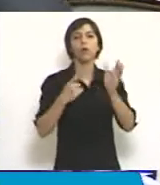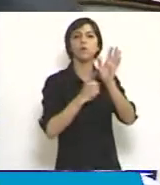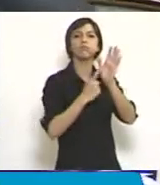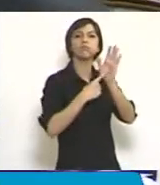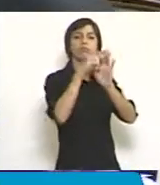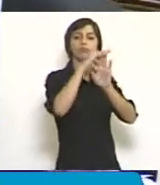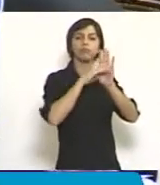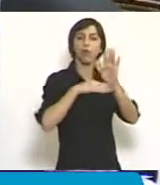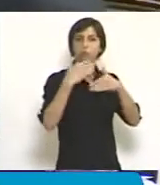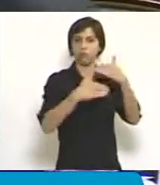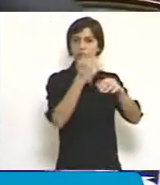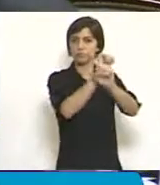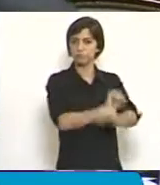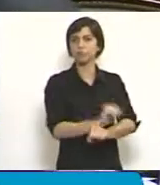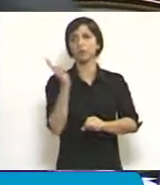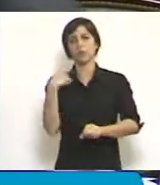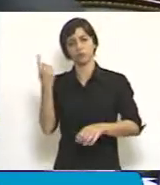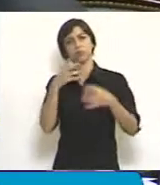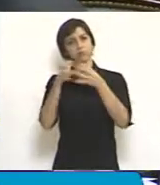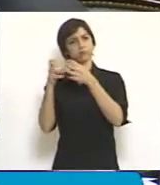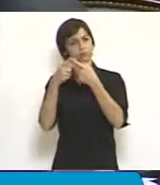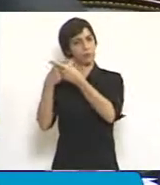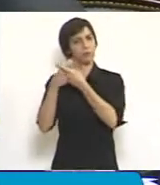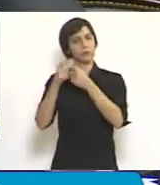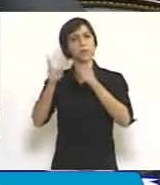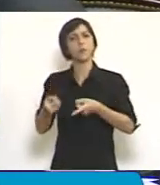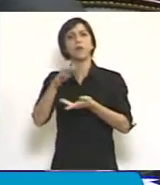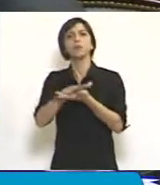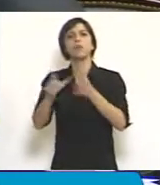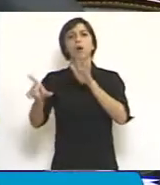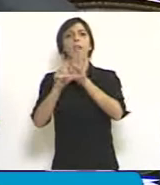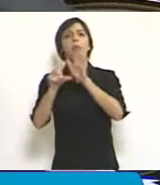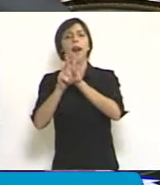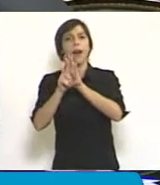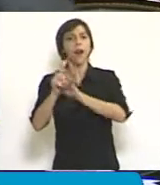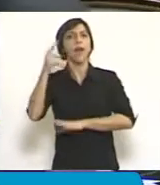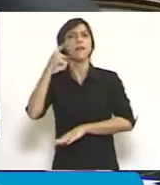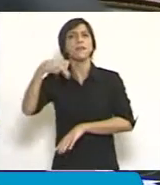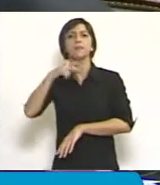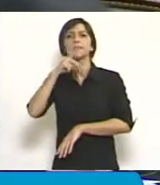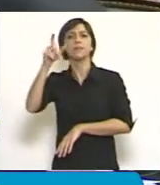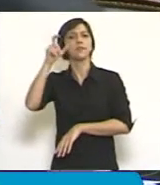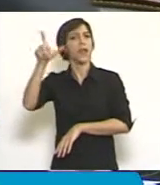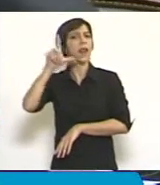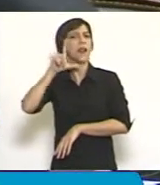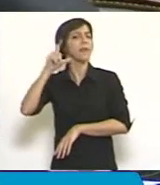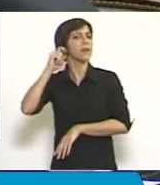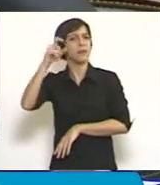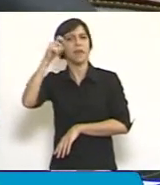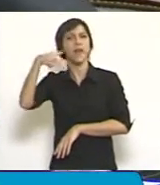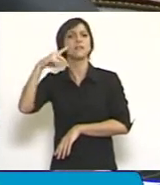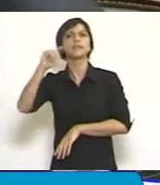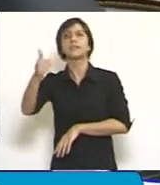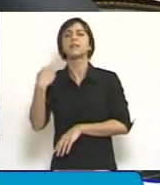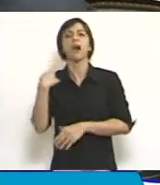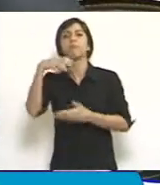en el orden federal, discutimos también la ley de inteligencia, la traigo a mención porque creo que hay algunos aspectos que es importante volver a mencionar